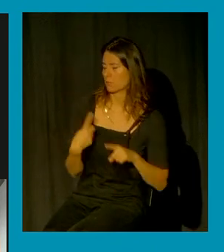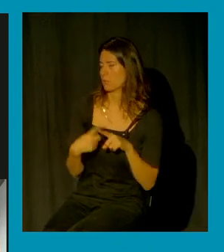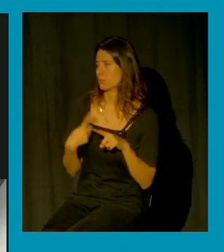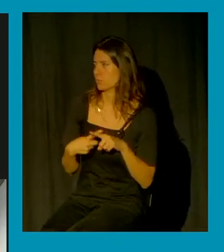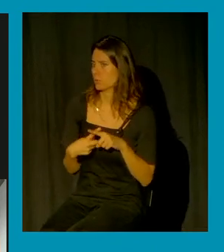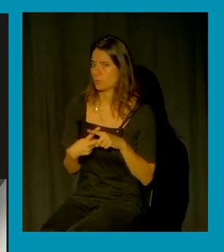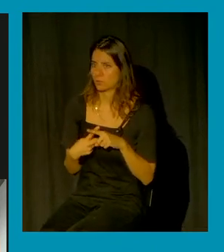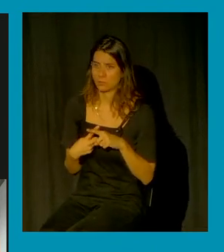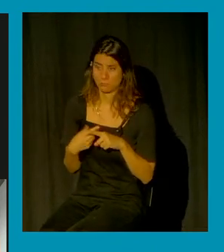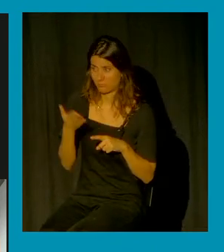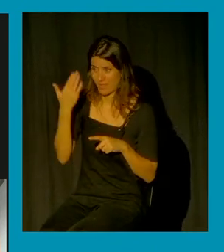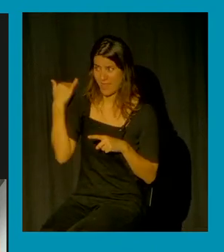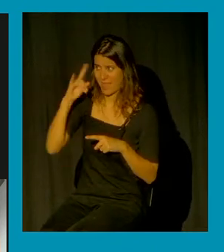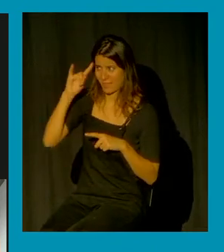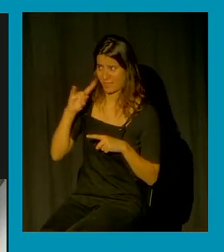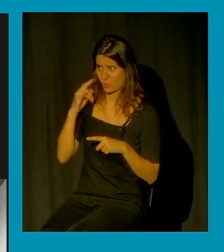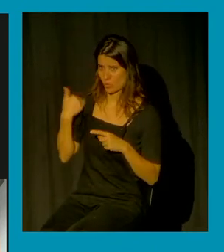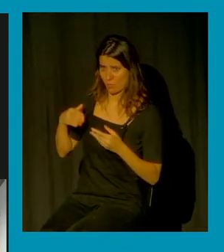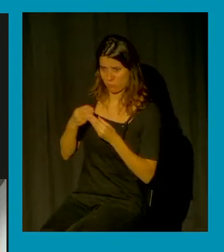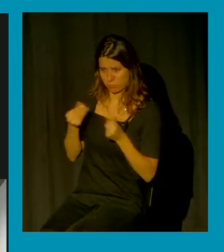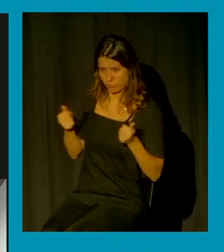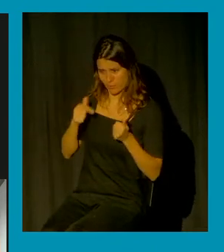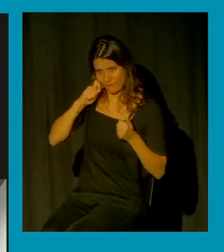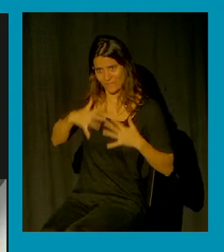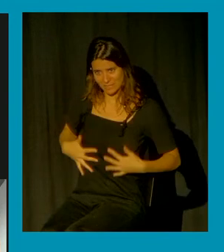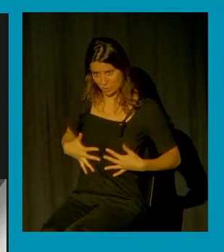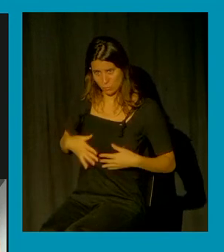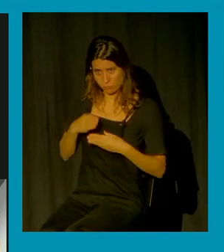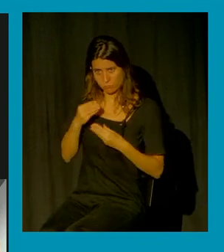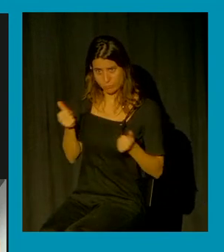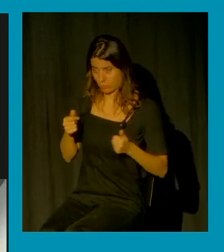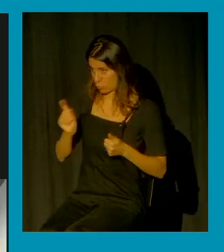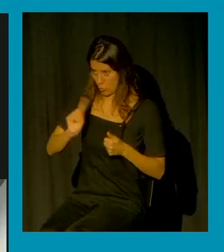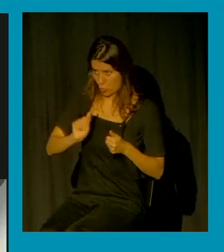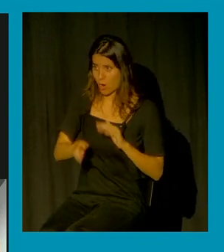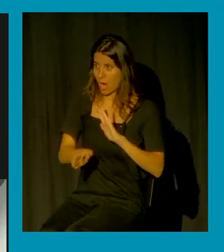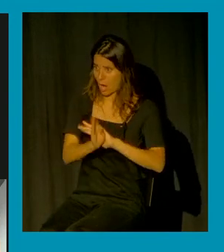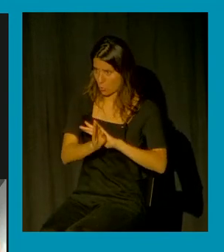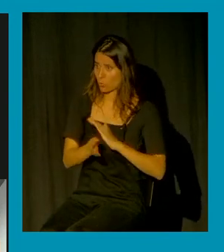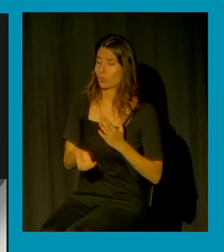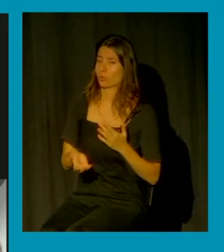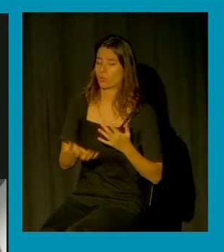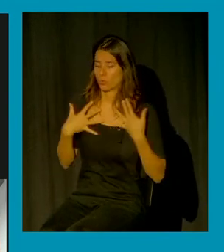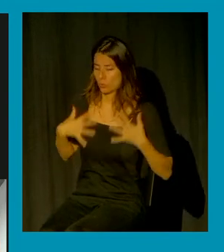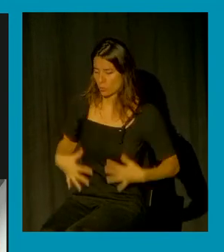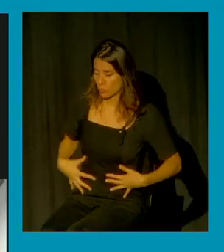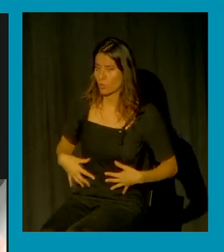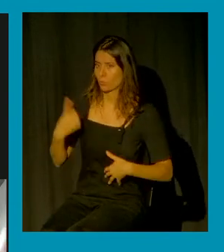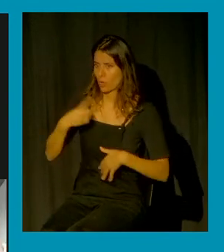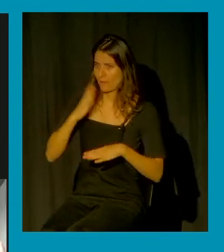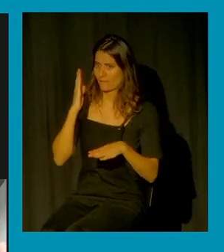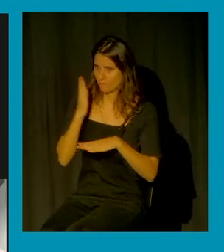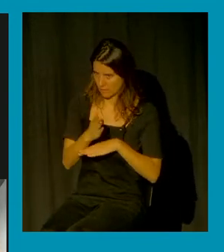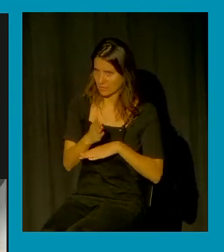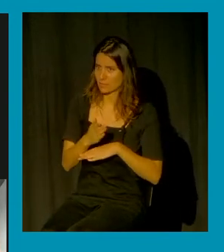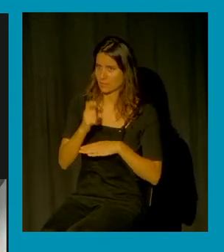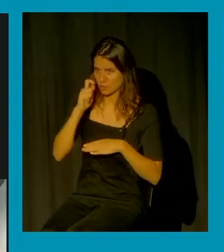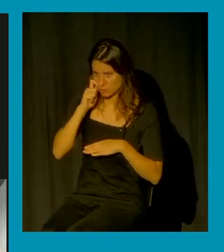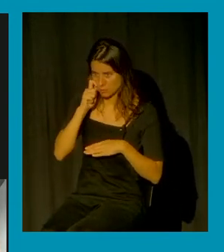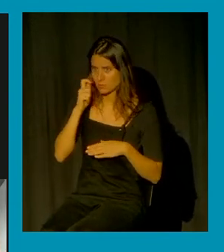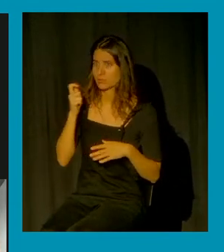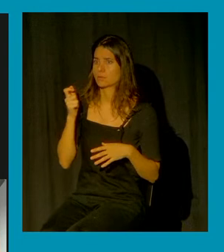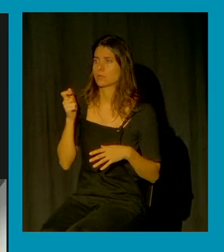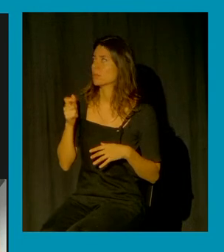cuerpos del antiguo régimen un castigo físico ¿no? es el cuerpo supliciado hay un castigo físico que es el cuerpo